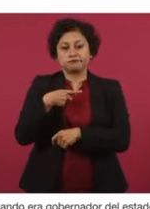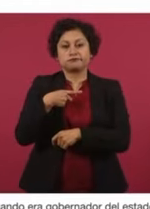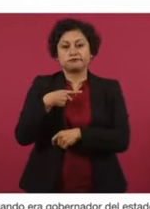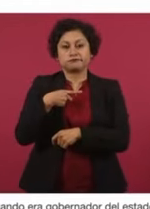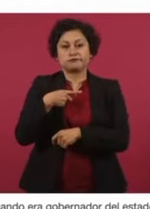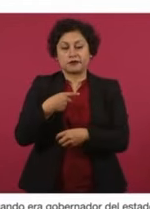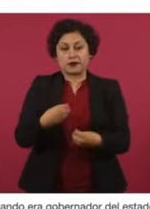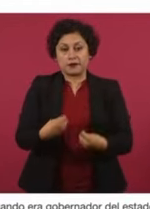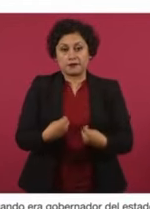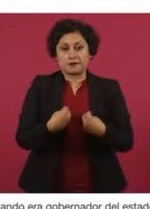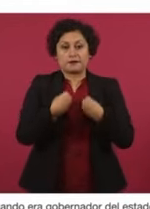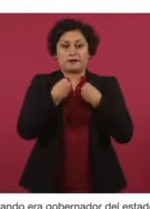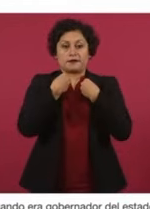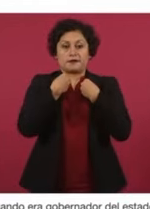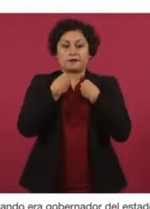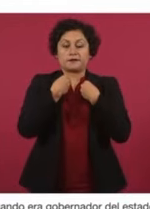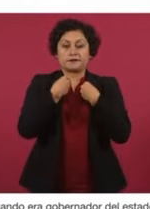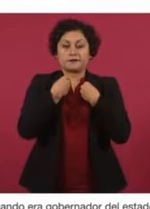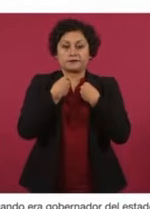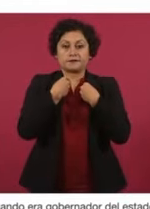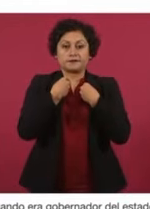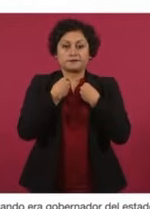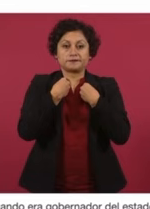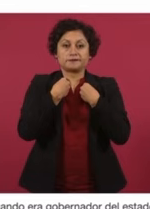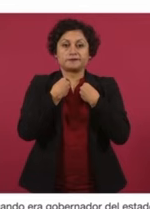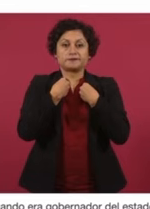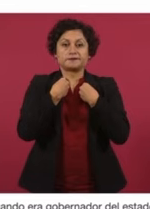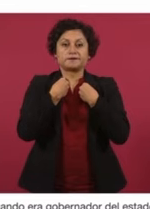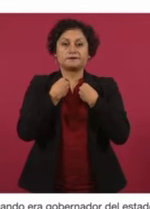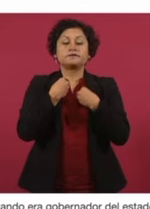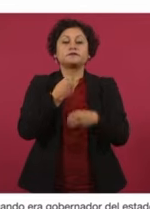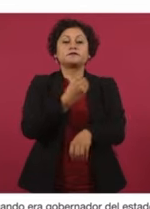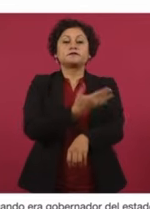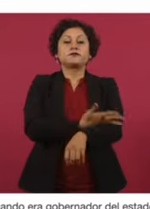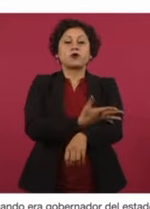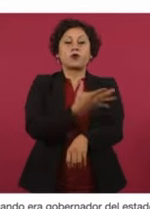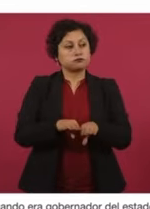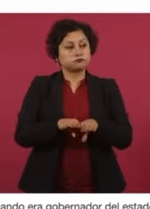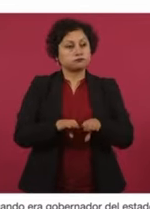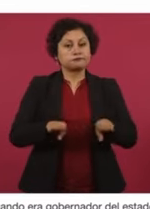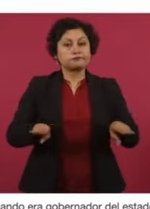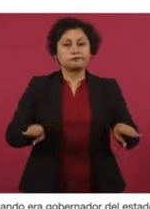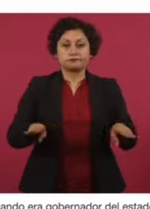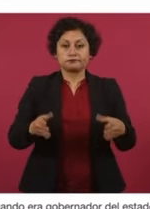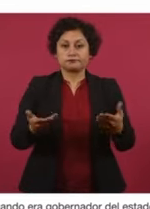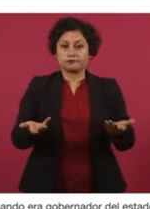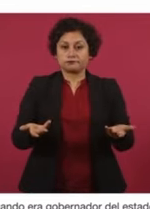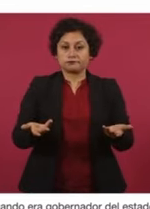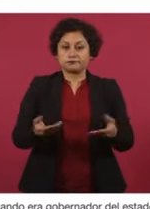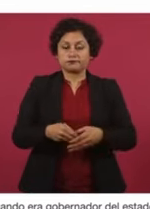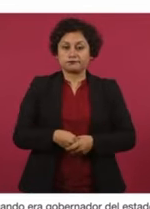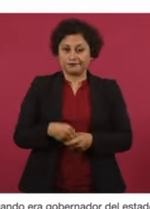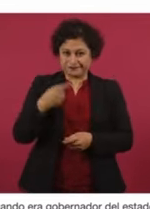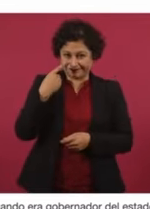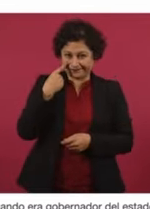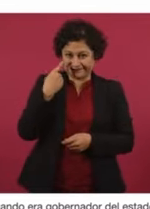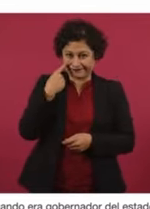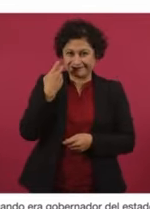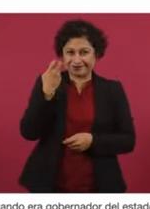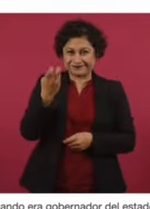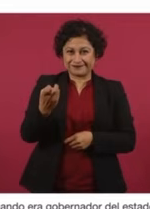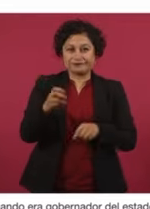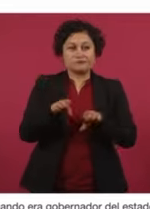Disponiéndose a vivir en la honrada medianía, la honrada medianía